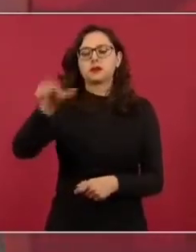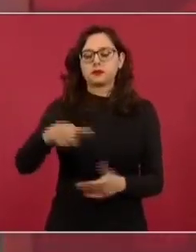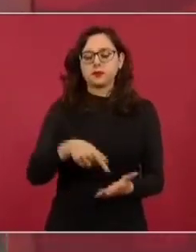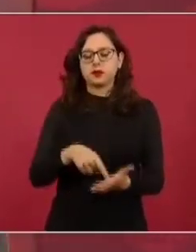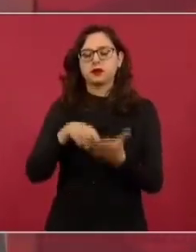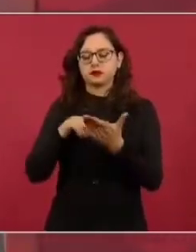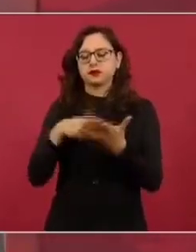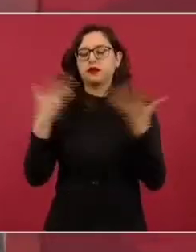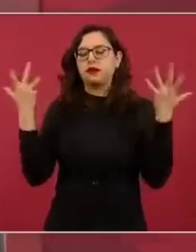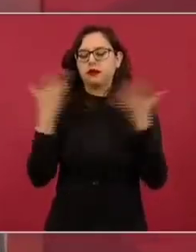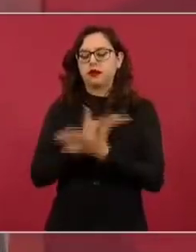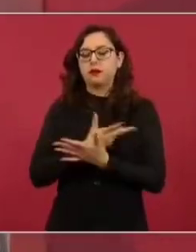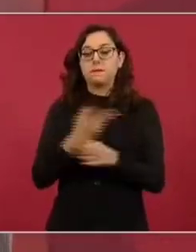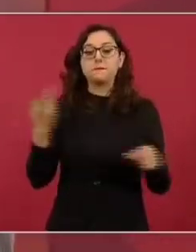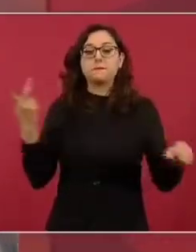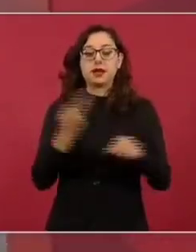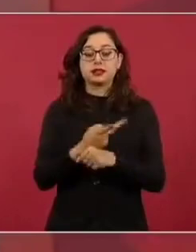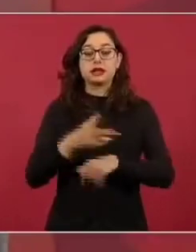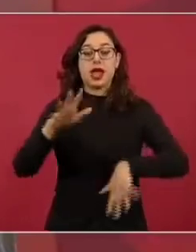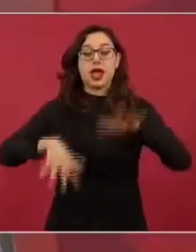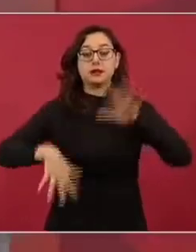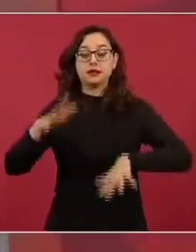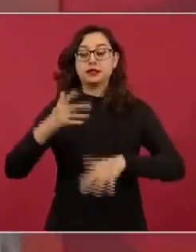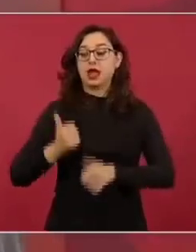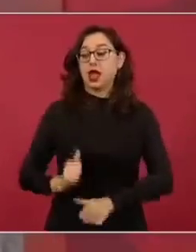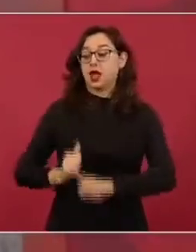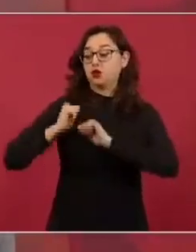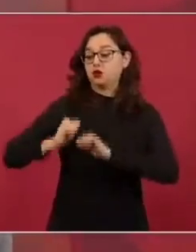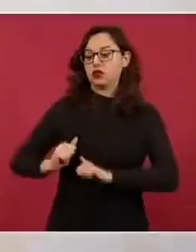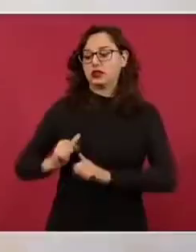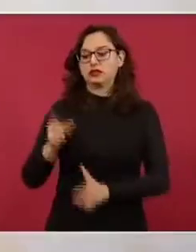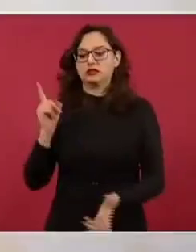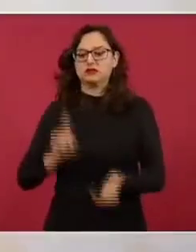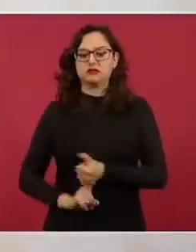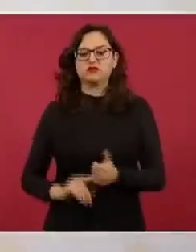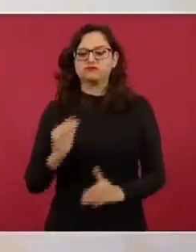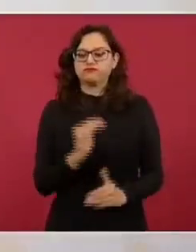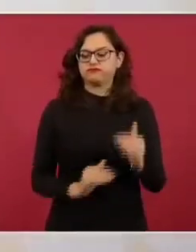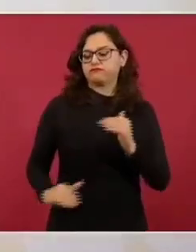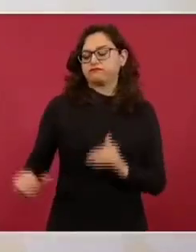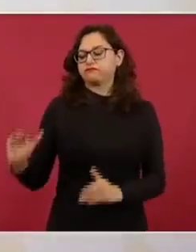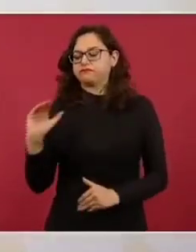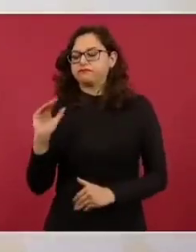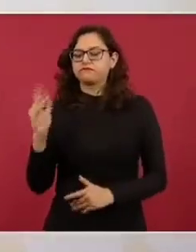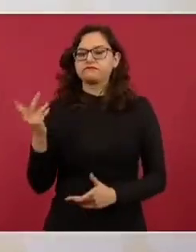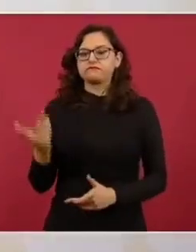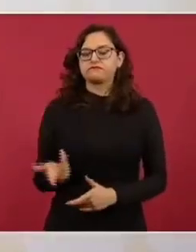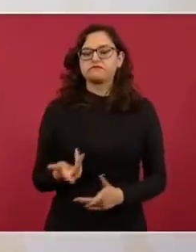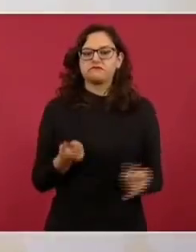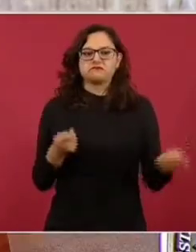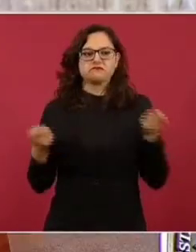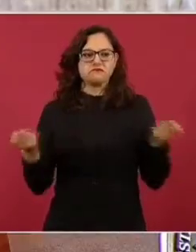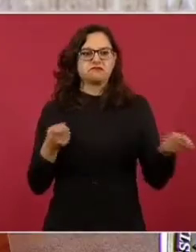autoritarismo, de siempre ocultar las cosas, o tratar de ocultar las cosas,